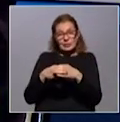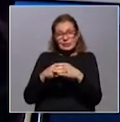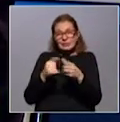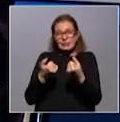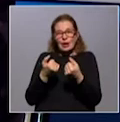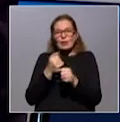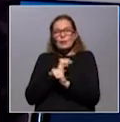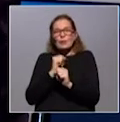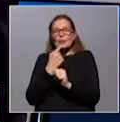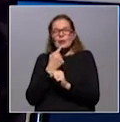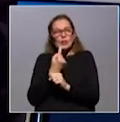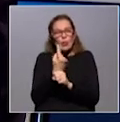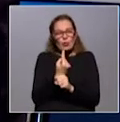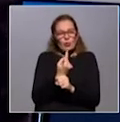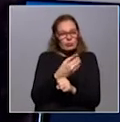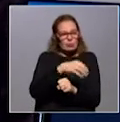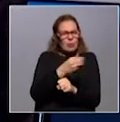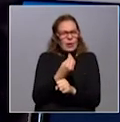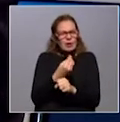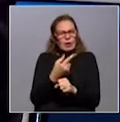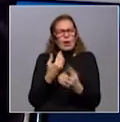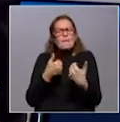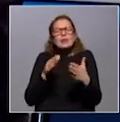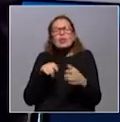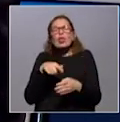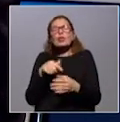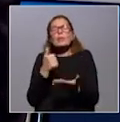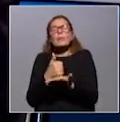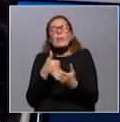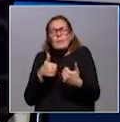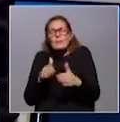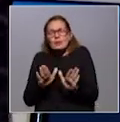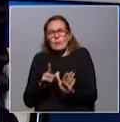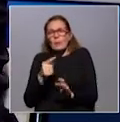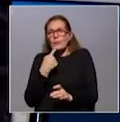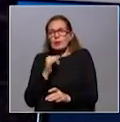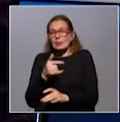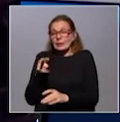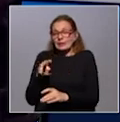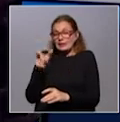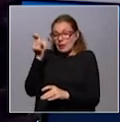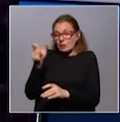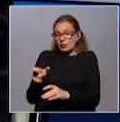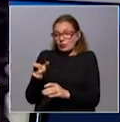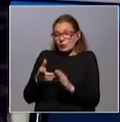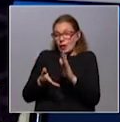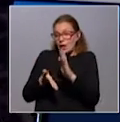determinar un foco. O sea, ¿cuál ha sido el origen? Por ejemplo, decir, esta persona viajó a Chuy,